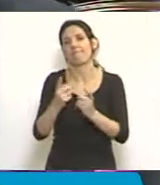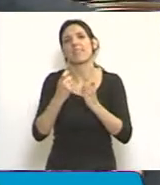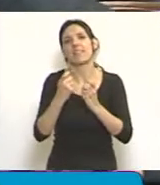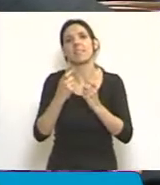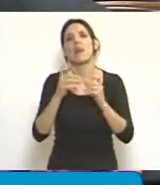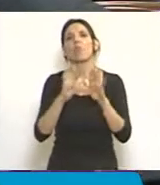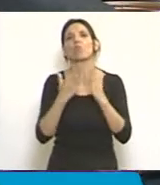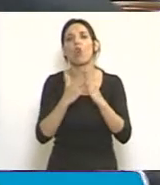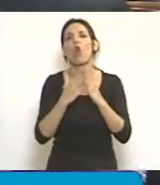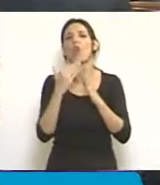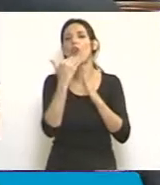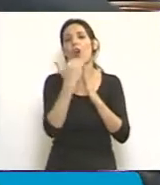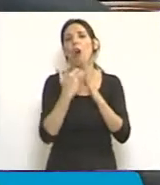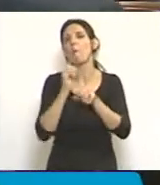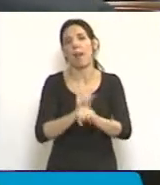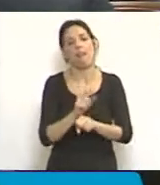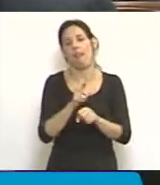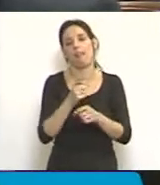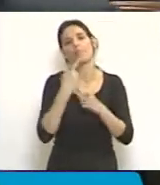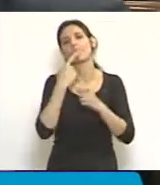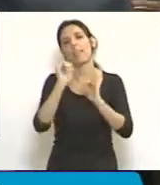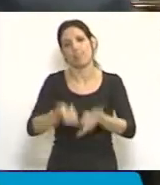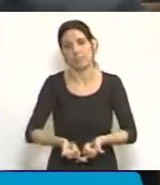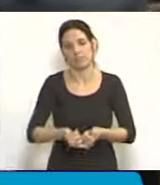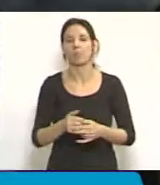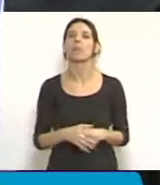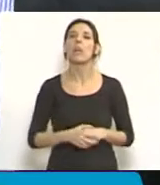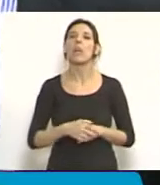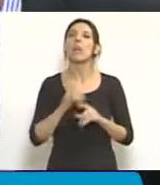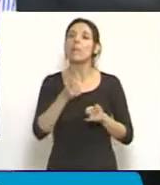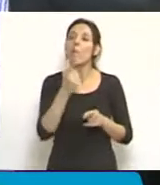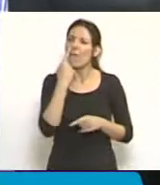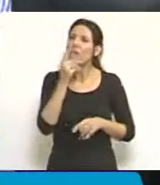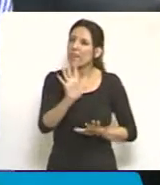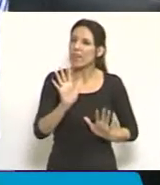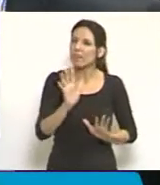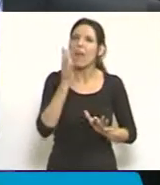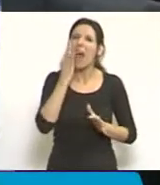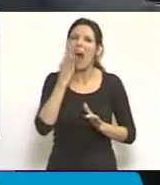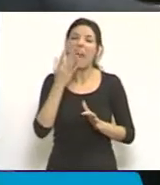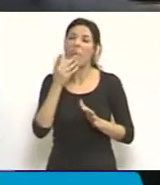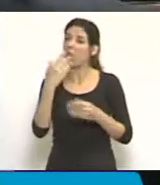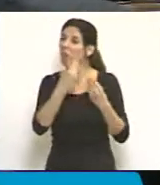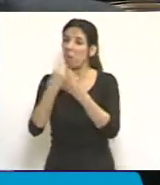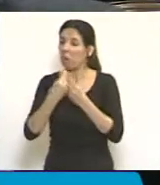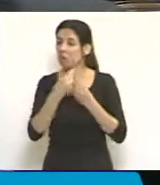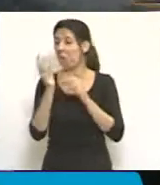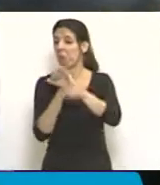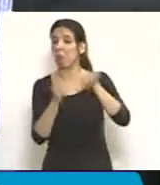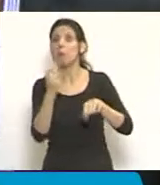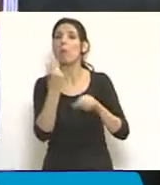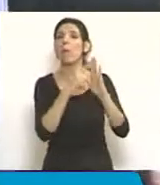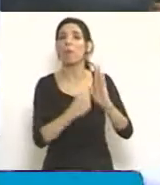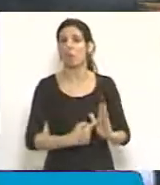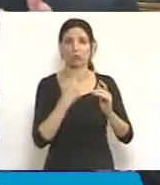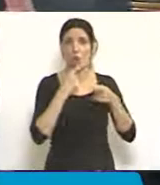Penal. Y precisamente quiero terminar con esto, fíjese en algo que va a pasar desapercibido y porque probablemente no sea el punto que más se discuta.